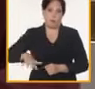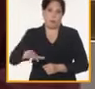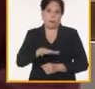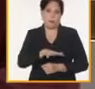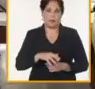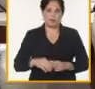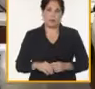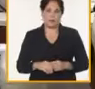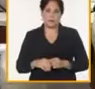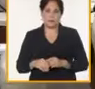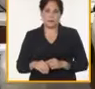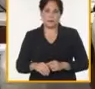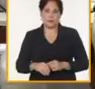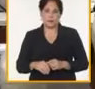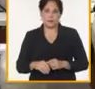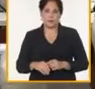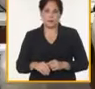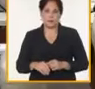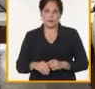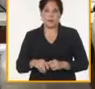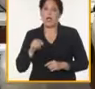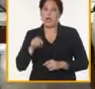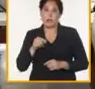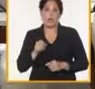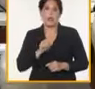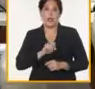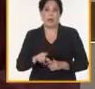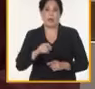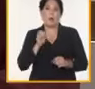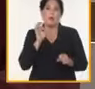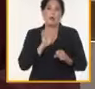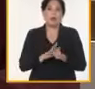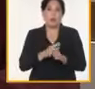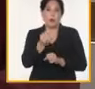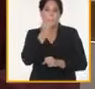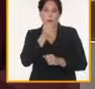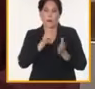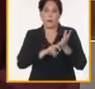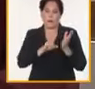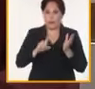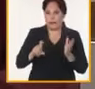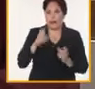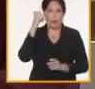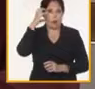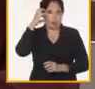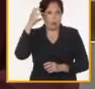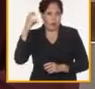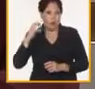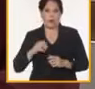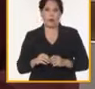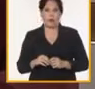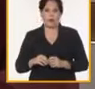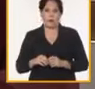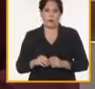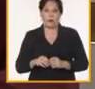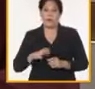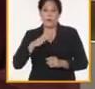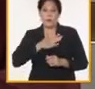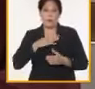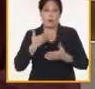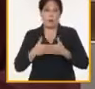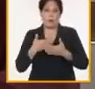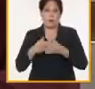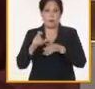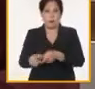población pero aquí se han puesto ejemplos empezando por los autoconsumos del partido del gobierno de las propias empresas de